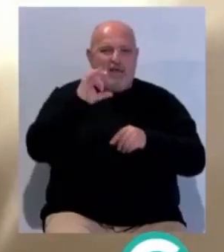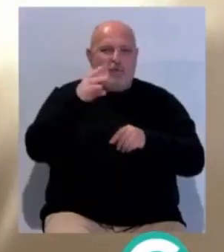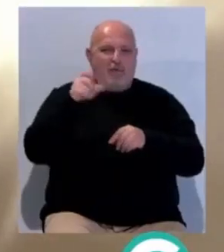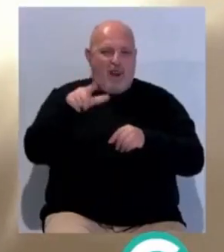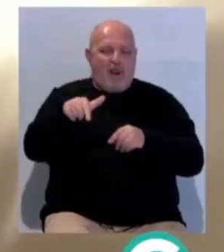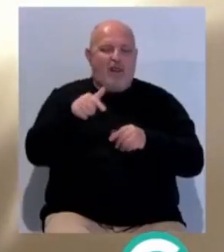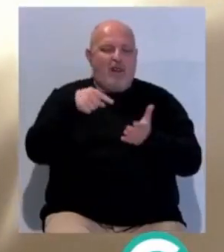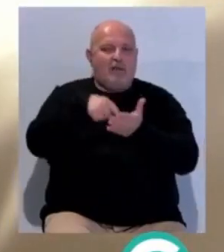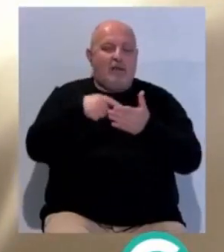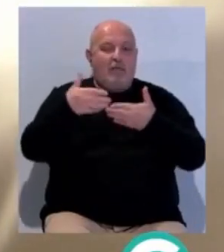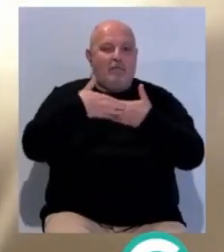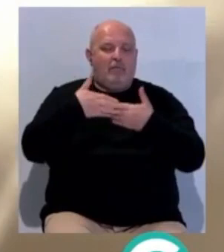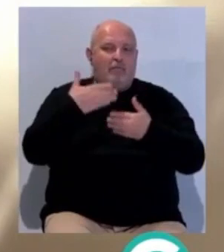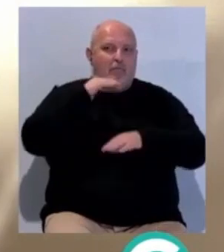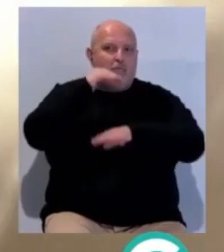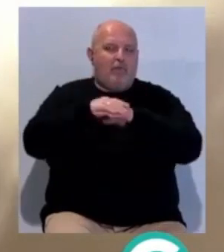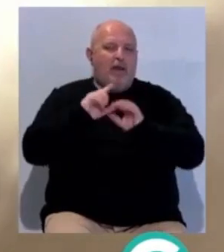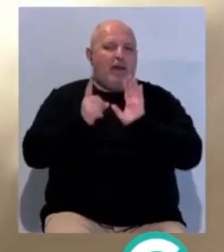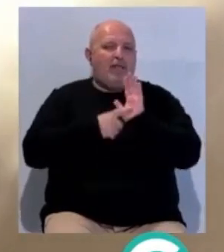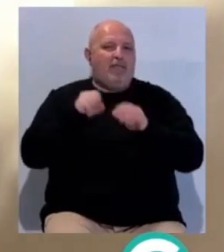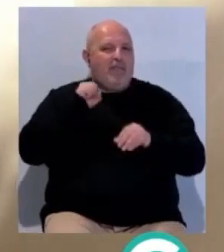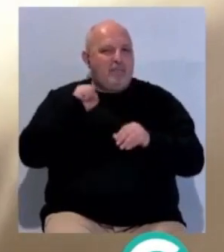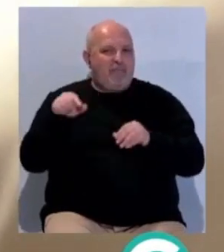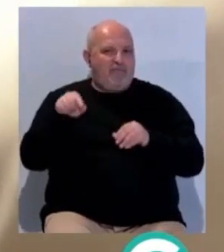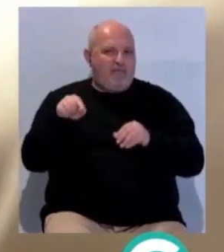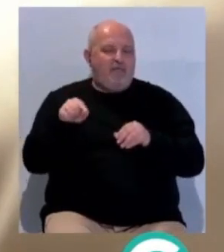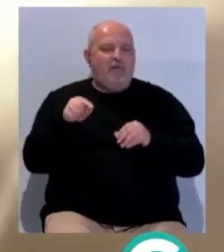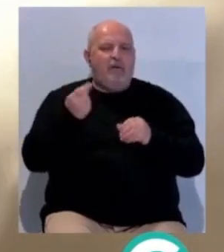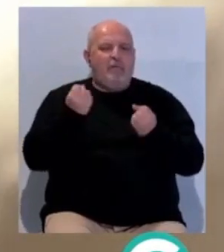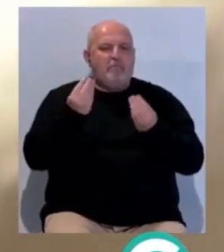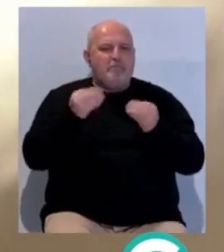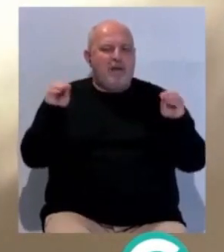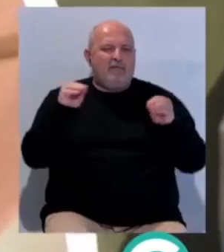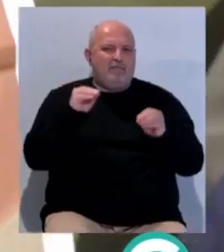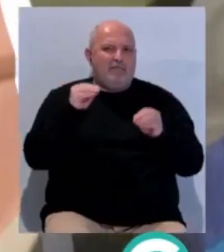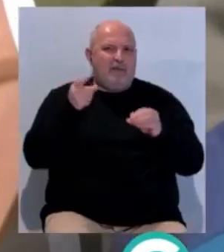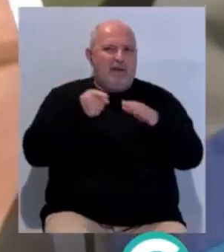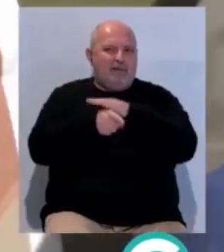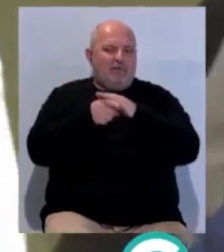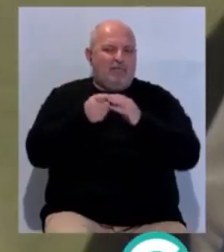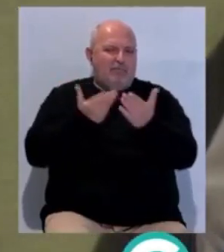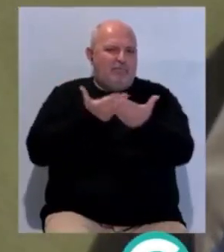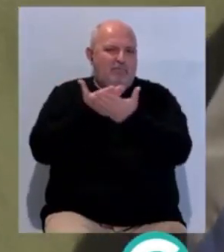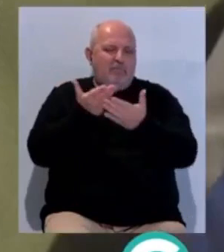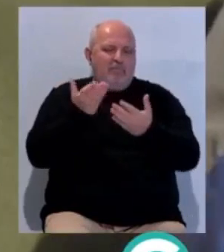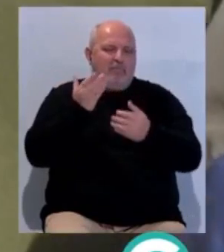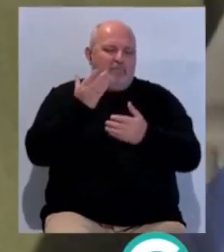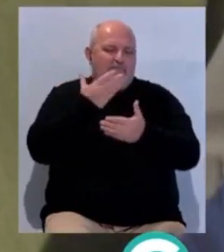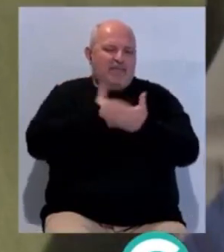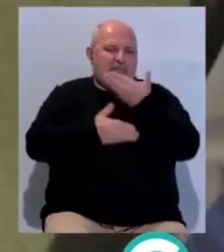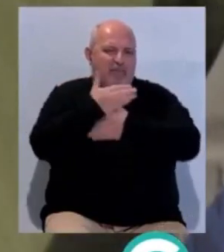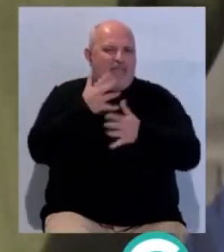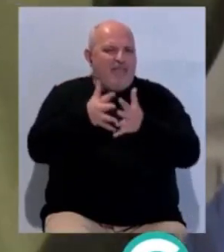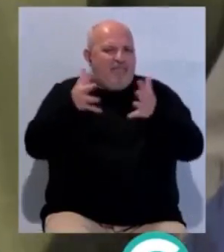para exigir al Gobierno el cumplimiento de la Ley de Dependencia con un refuerzo en personal de la gestión de dependencia y discapacidad